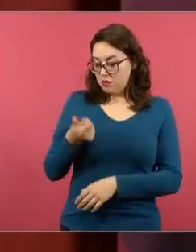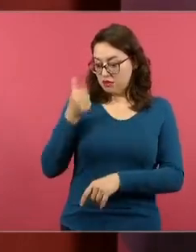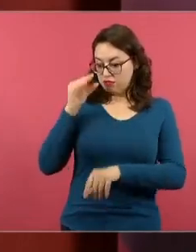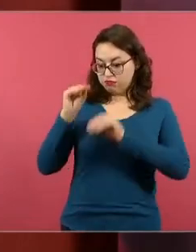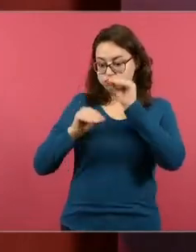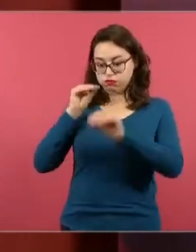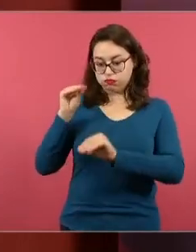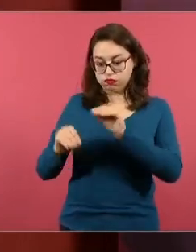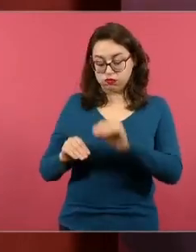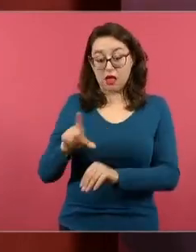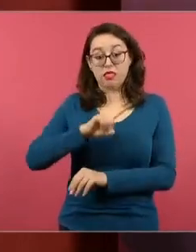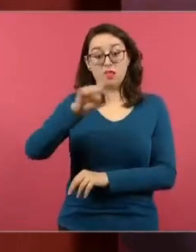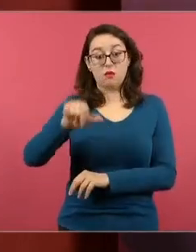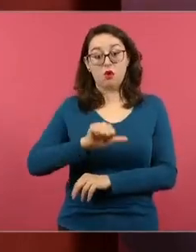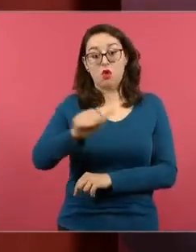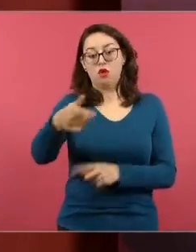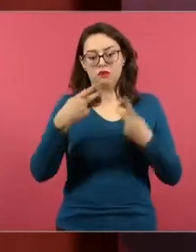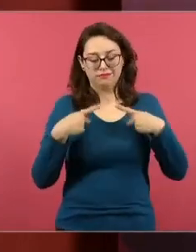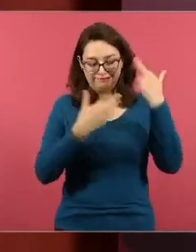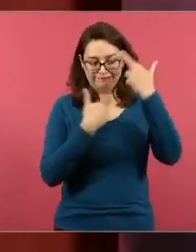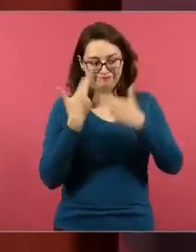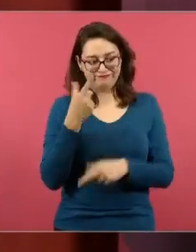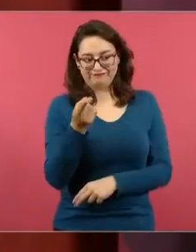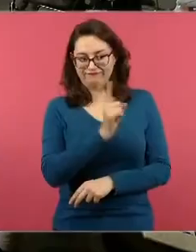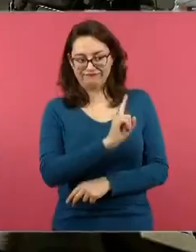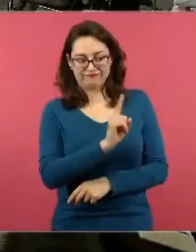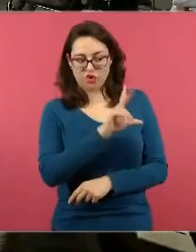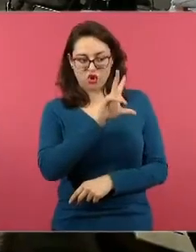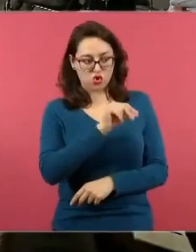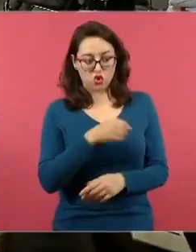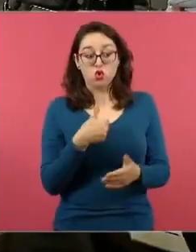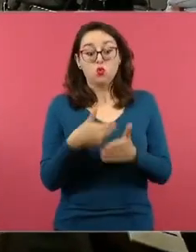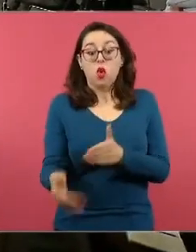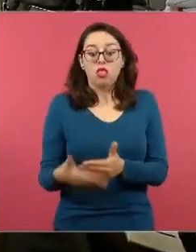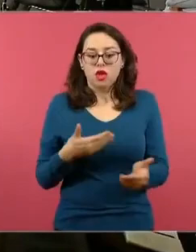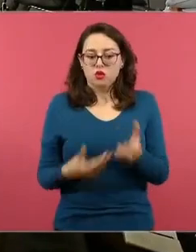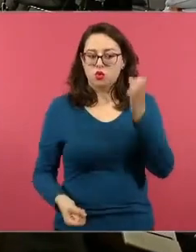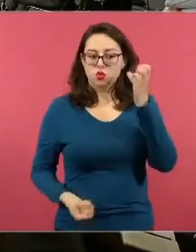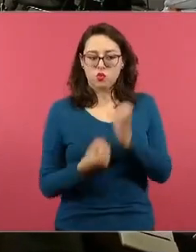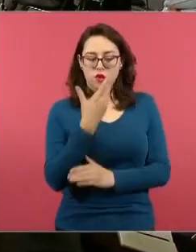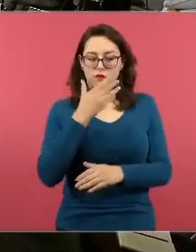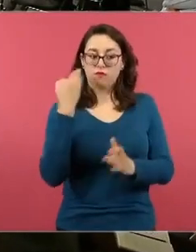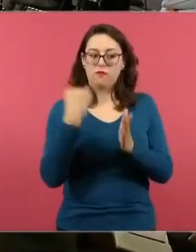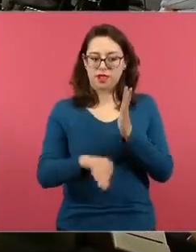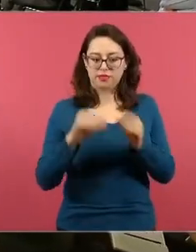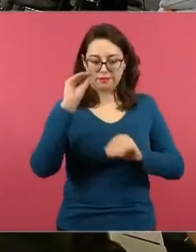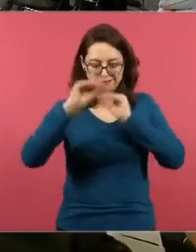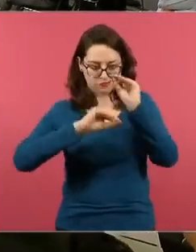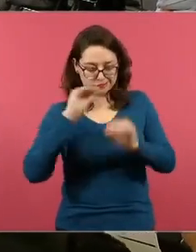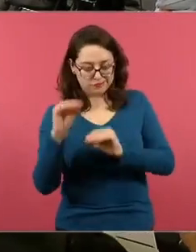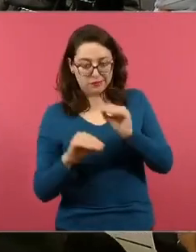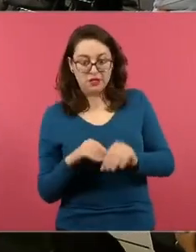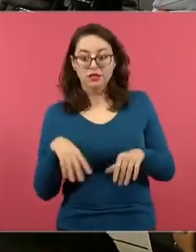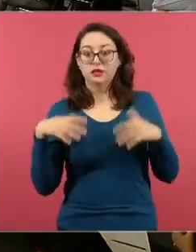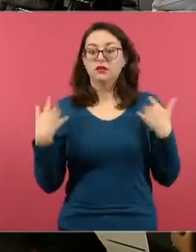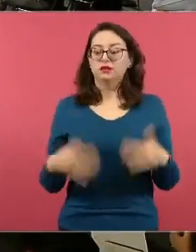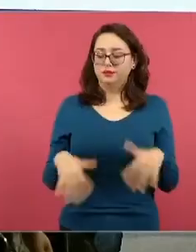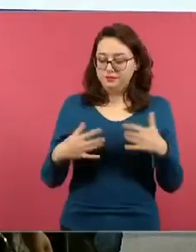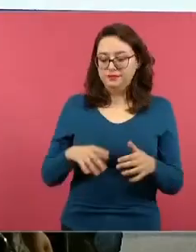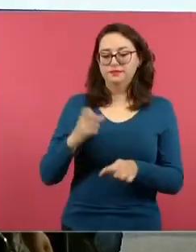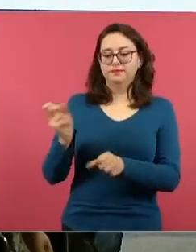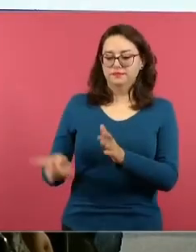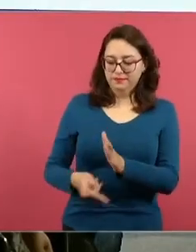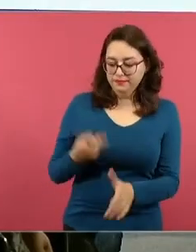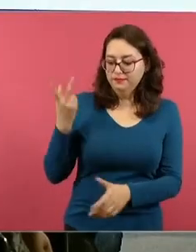y se tenían que mejorar, me dio mucha emoción cuando publicaron mi proyecto, cuando me avisaron que mi